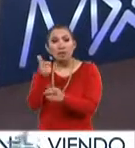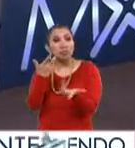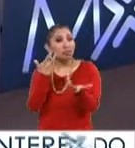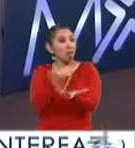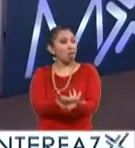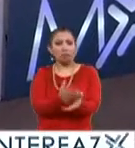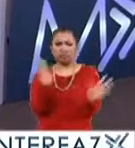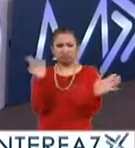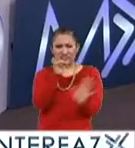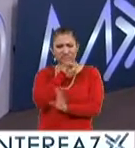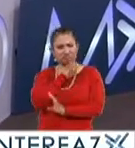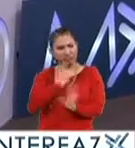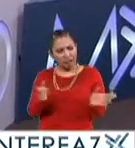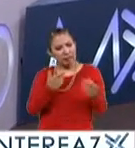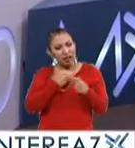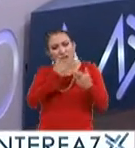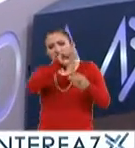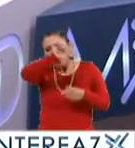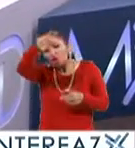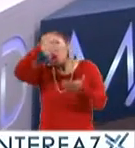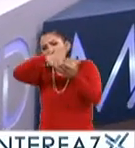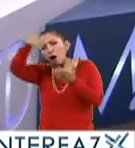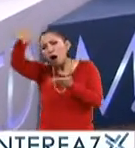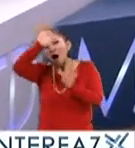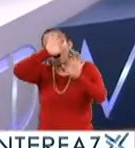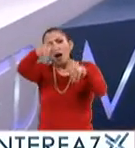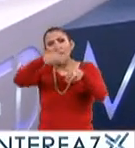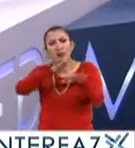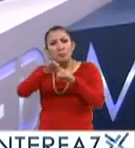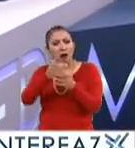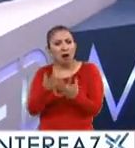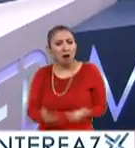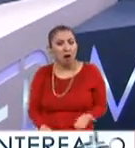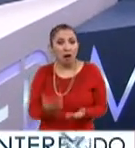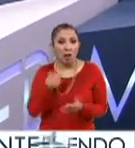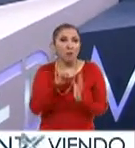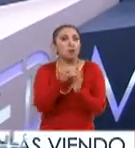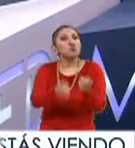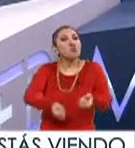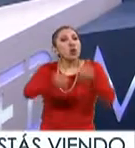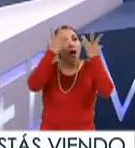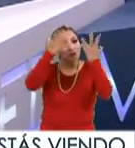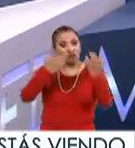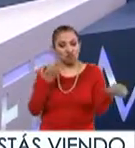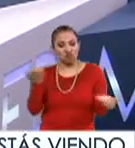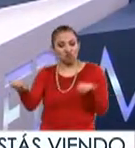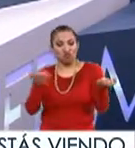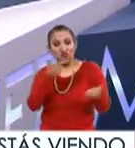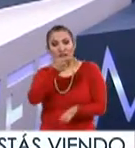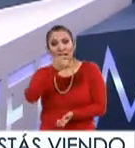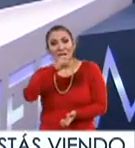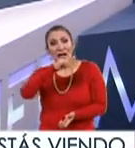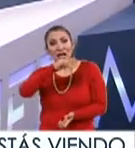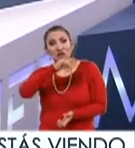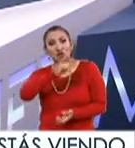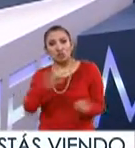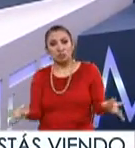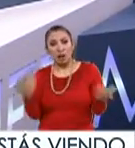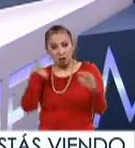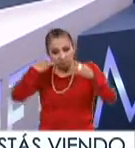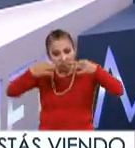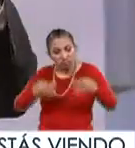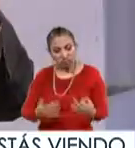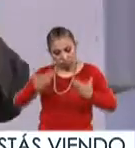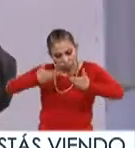voy a otra. No es cierto. Claro. Tienen muchas opciones ahí. Hoy en día, ¿cuántos gimnasios no existen? Sí. Pero con una